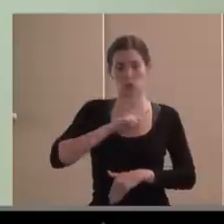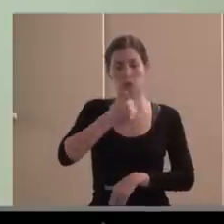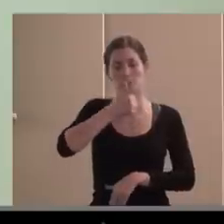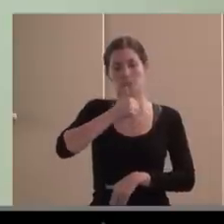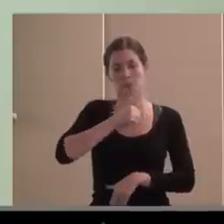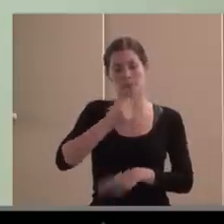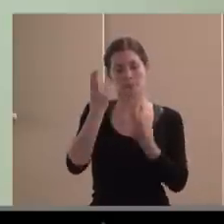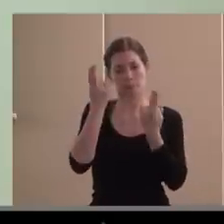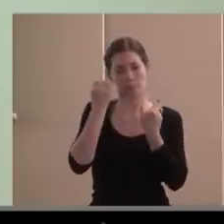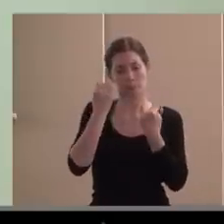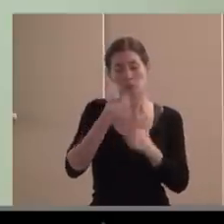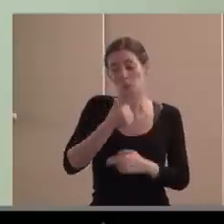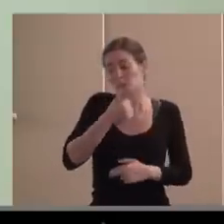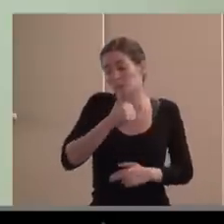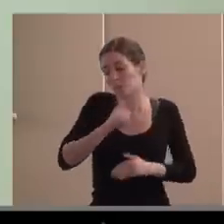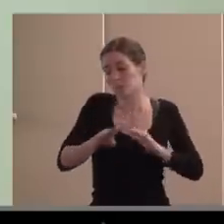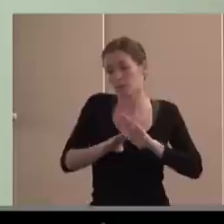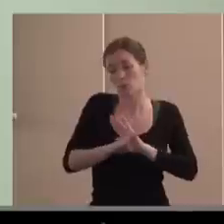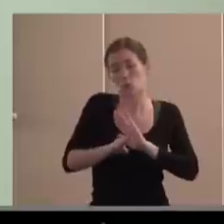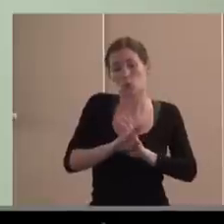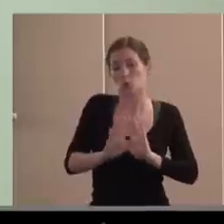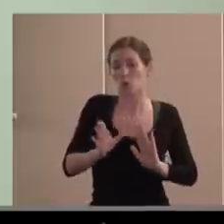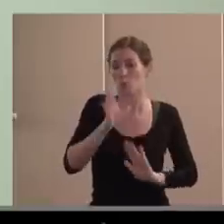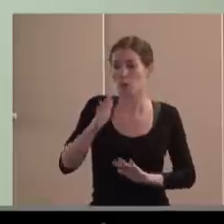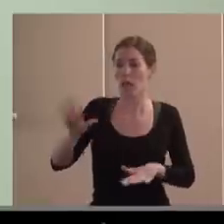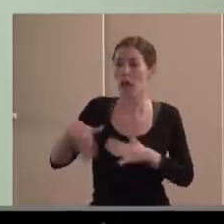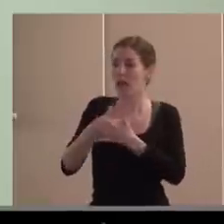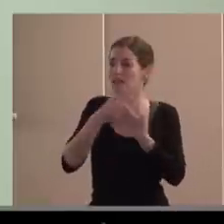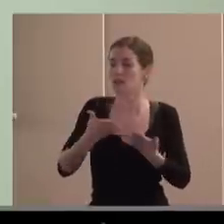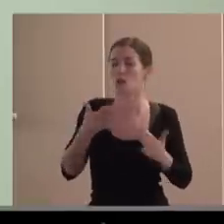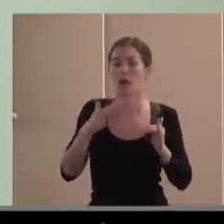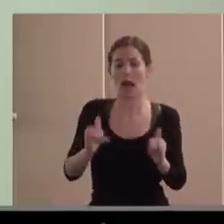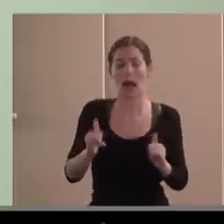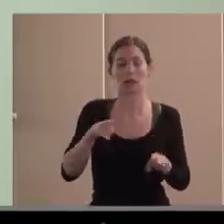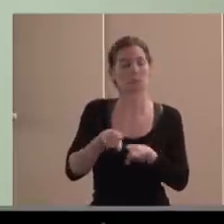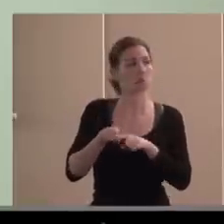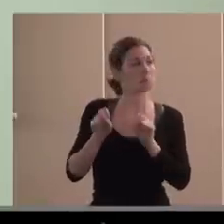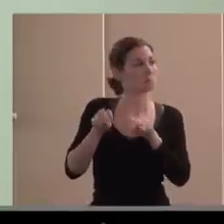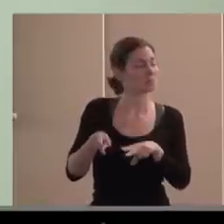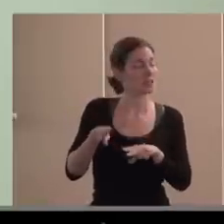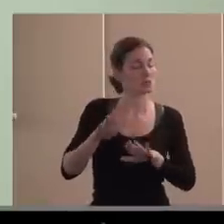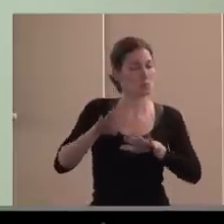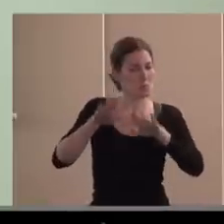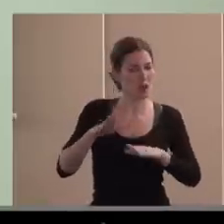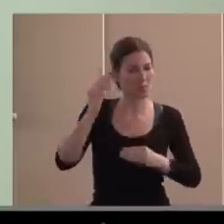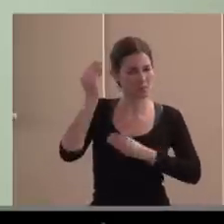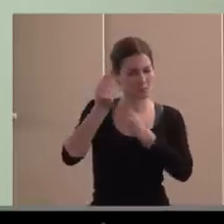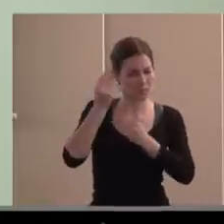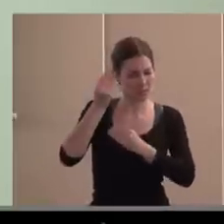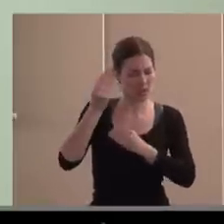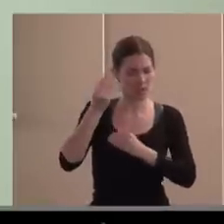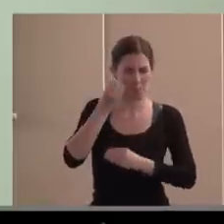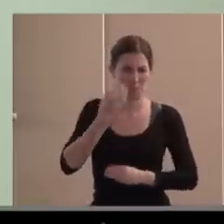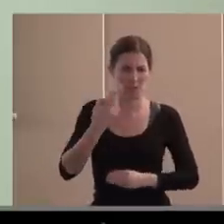arrastrando, acríticamente, sin pararnos de tenernos a revisarlo, a replanteárnoslo, a quitar,